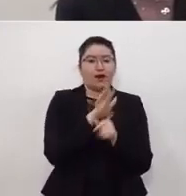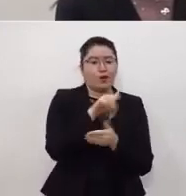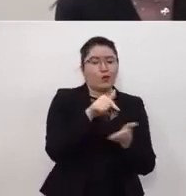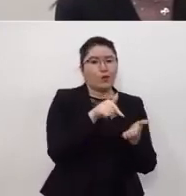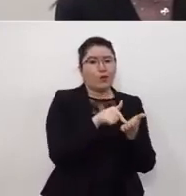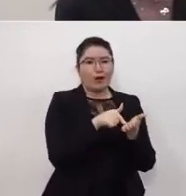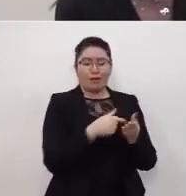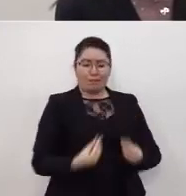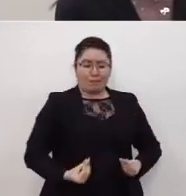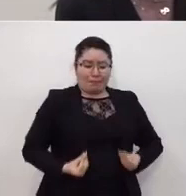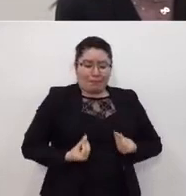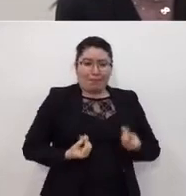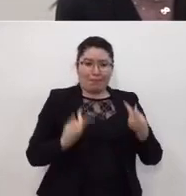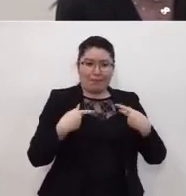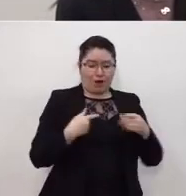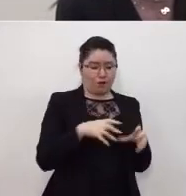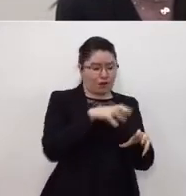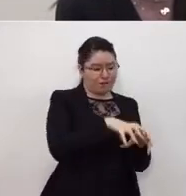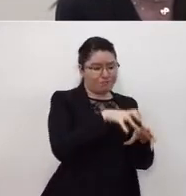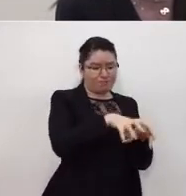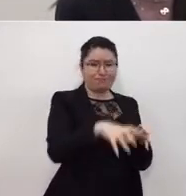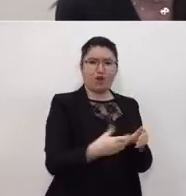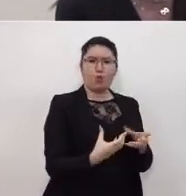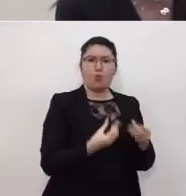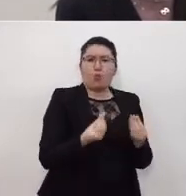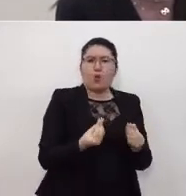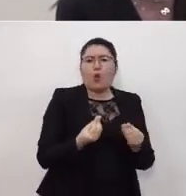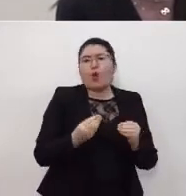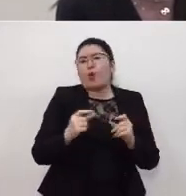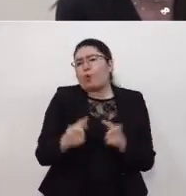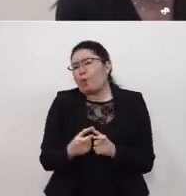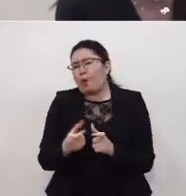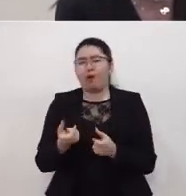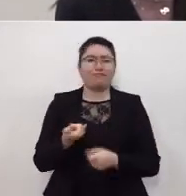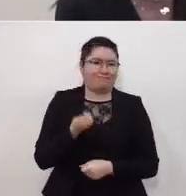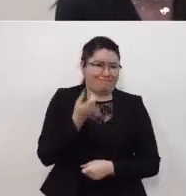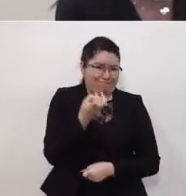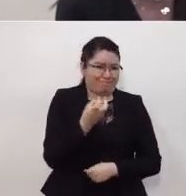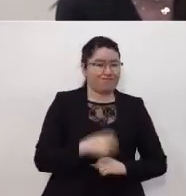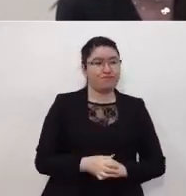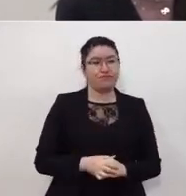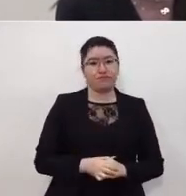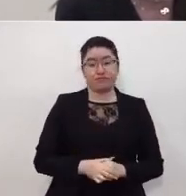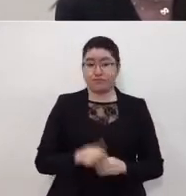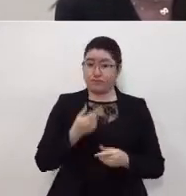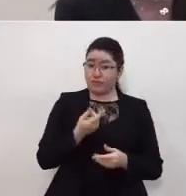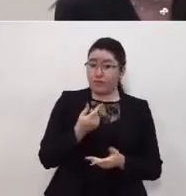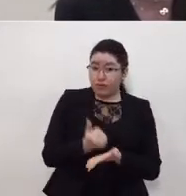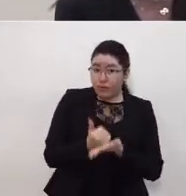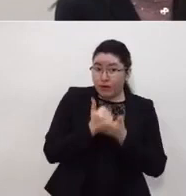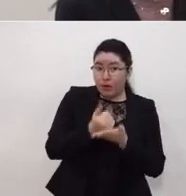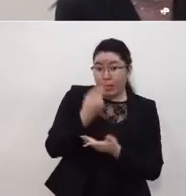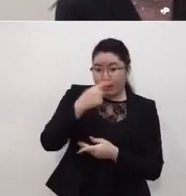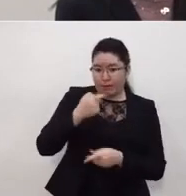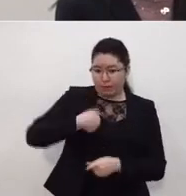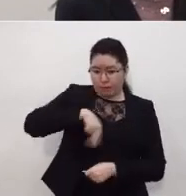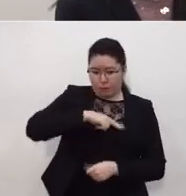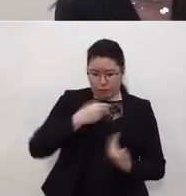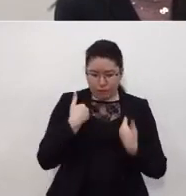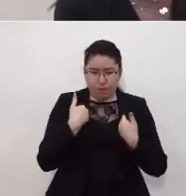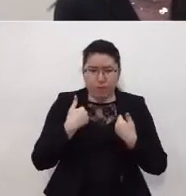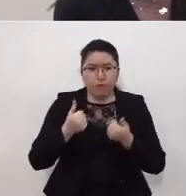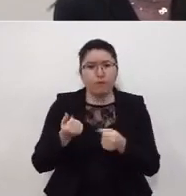asentamientos humanos, las poblaciones humanas. Esto es relevante porque nos da pauta para entender